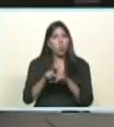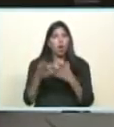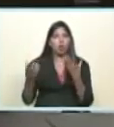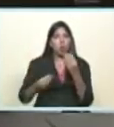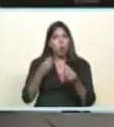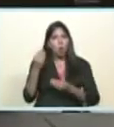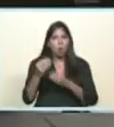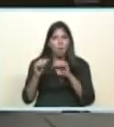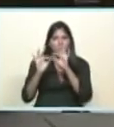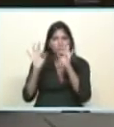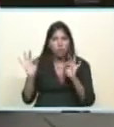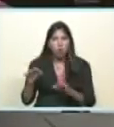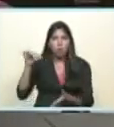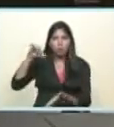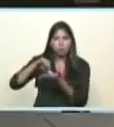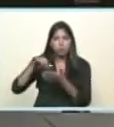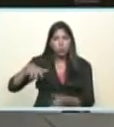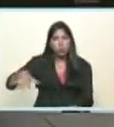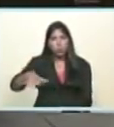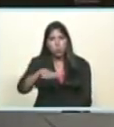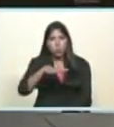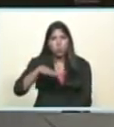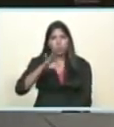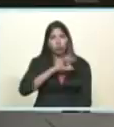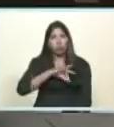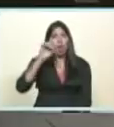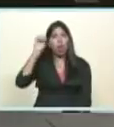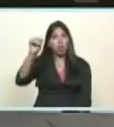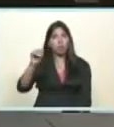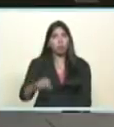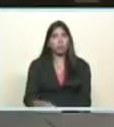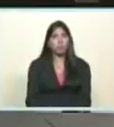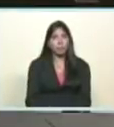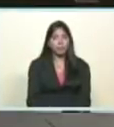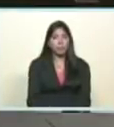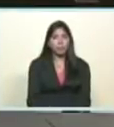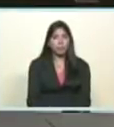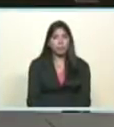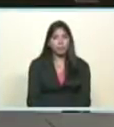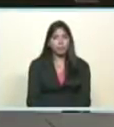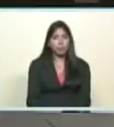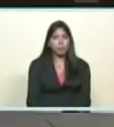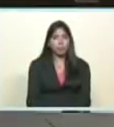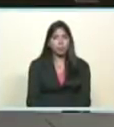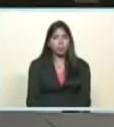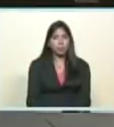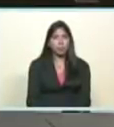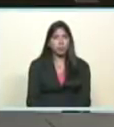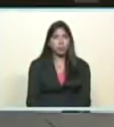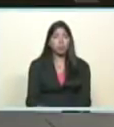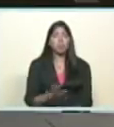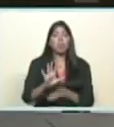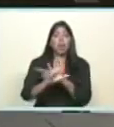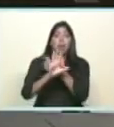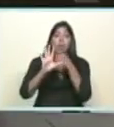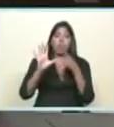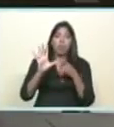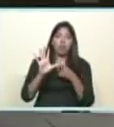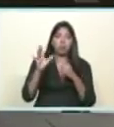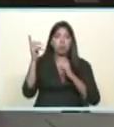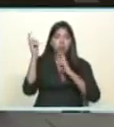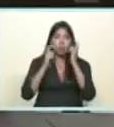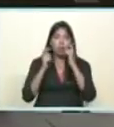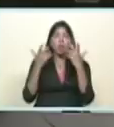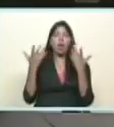pensar en el futuro es pensar en el poder comunal en el socialismo en territorial y una quinta dimensión hablaba Chávez el